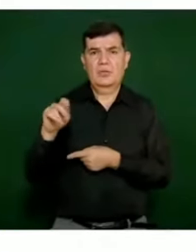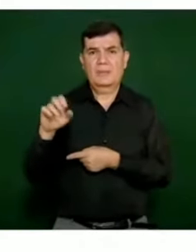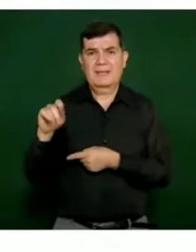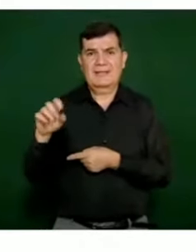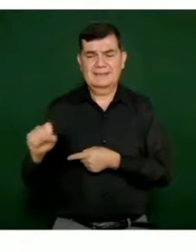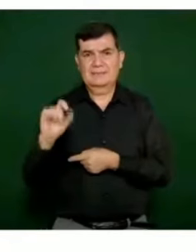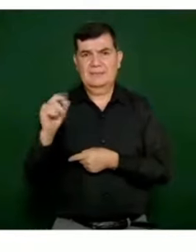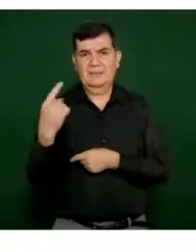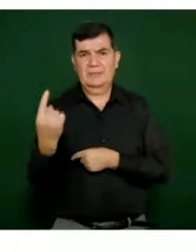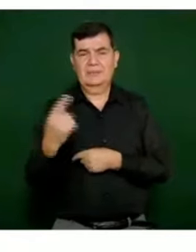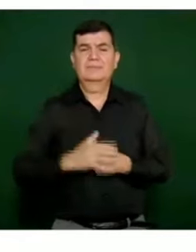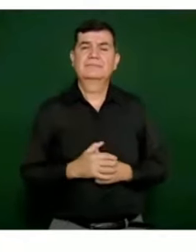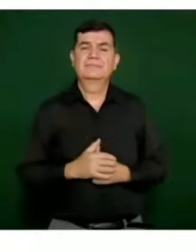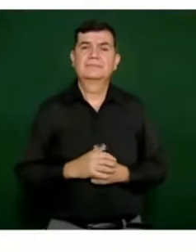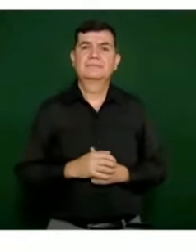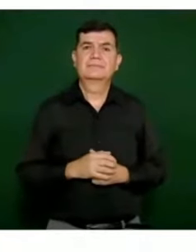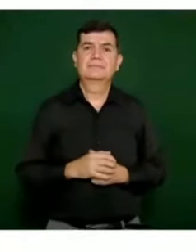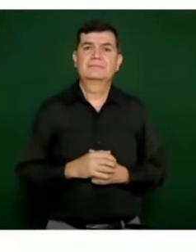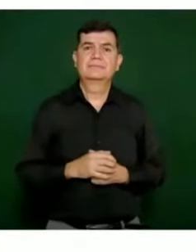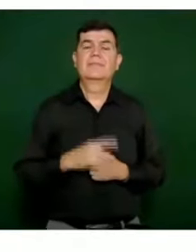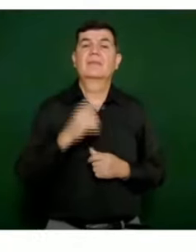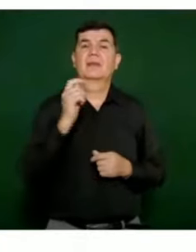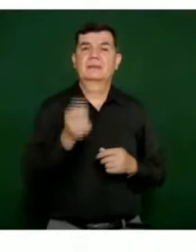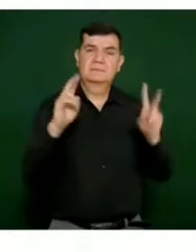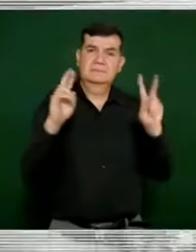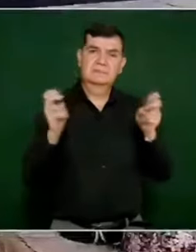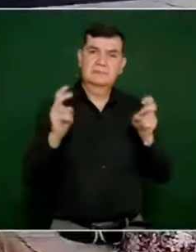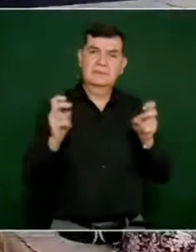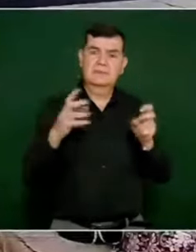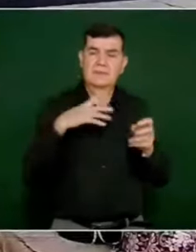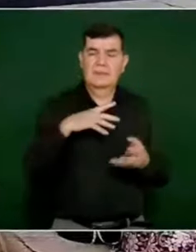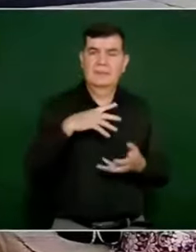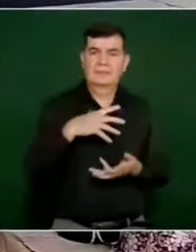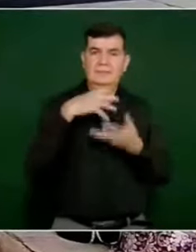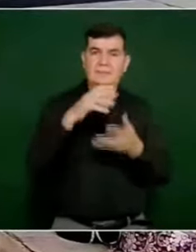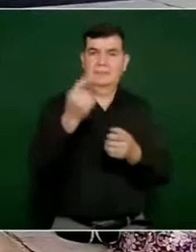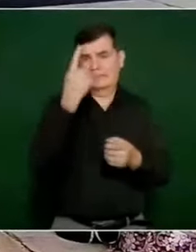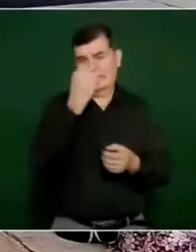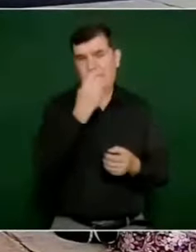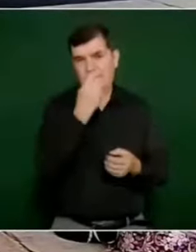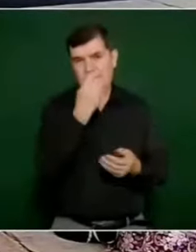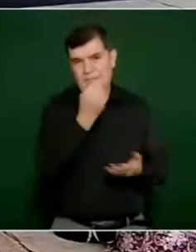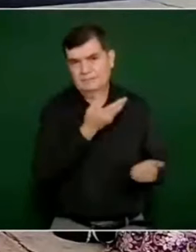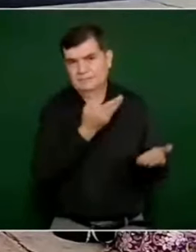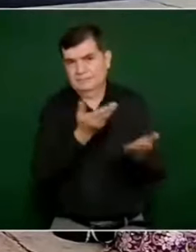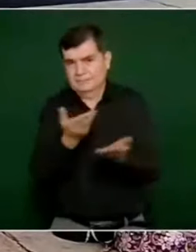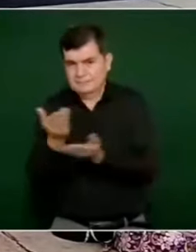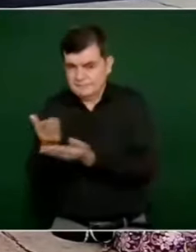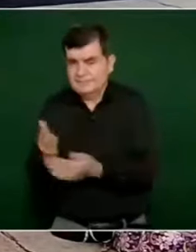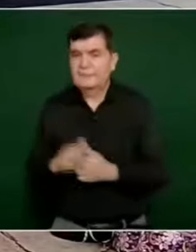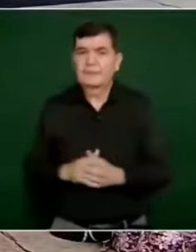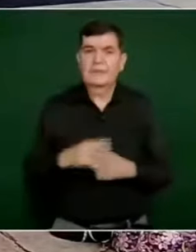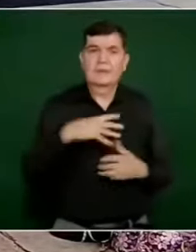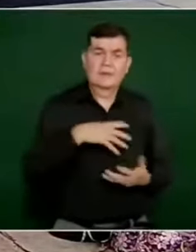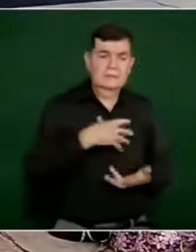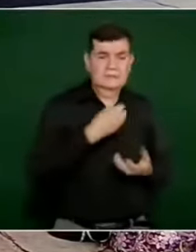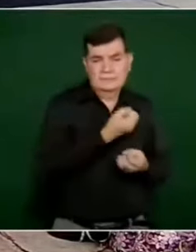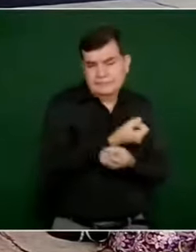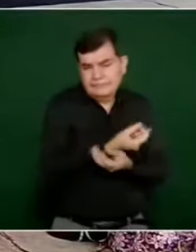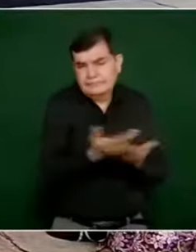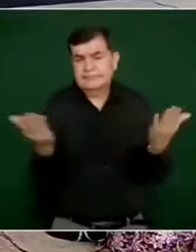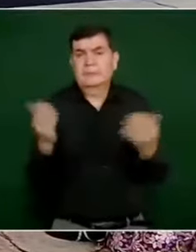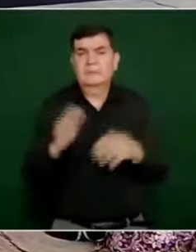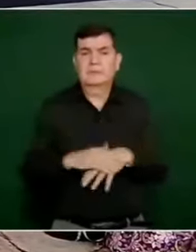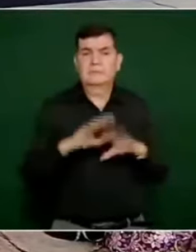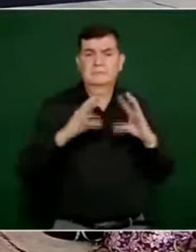21. En lo que se refiere a abastecimientos de comida, se han repartido hasta